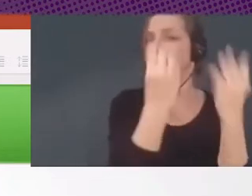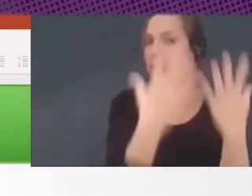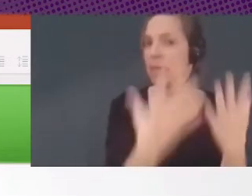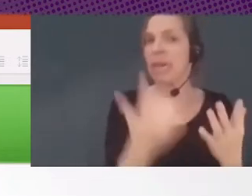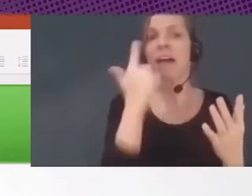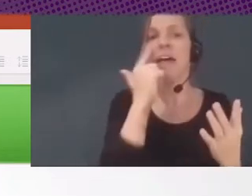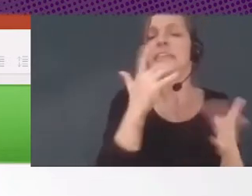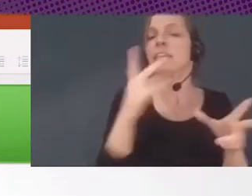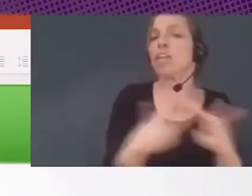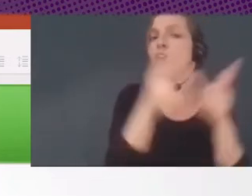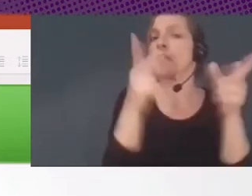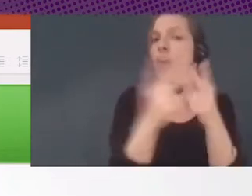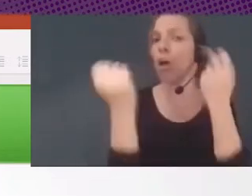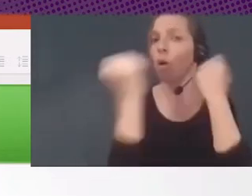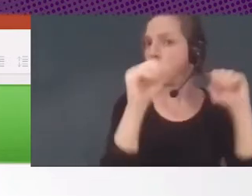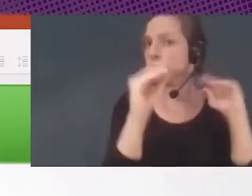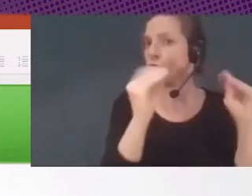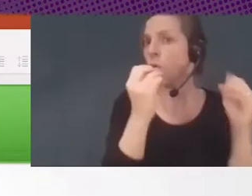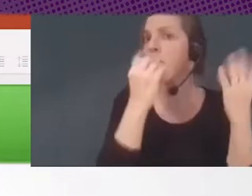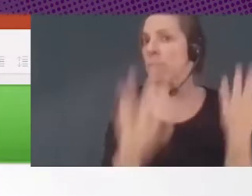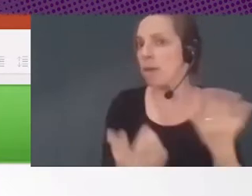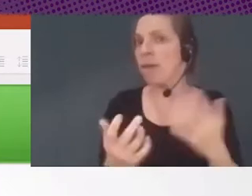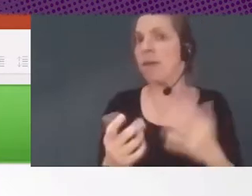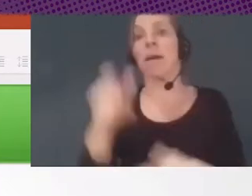en la sociedad y, por ende,